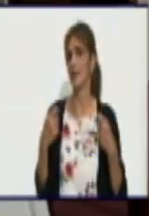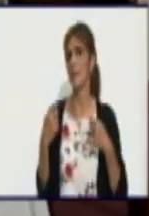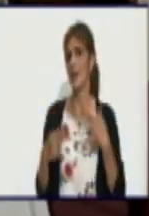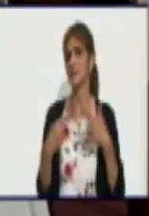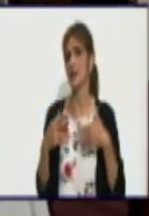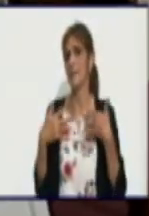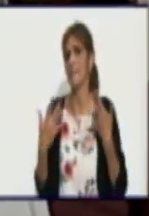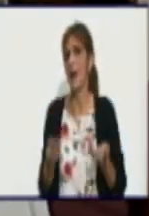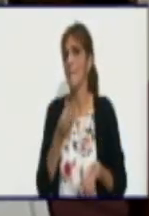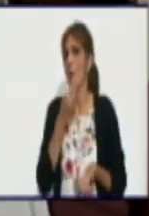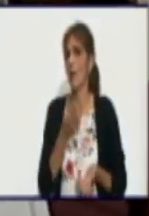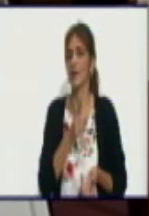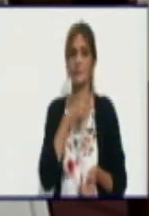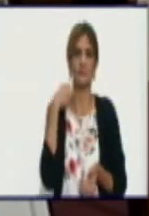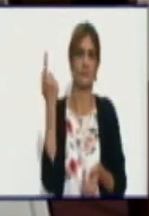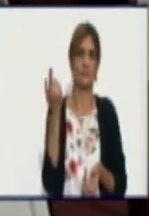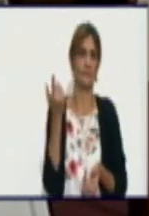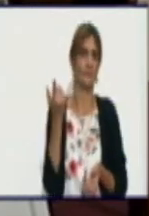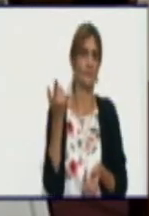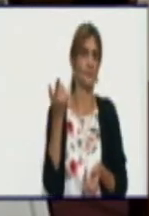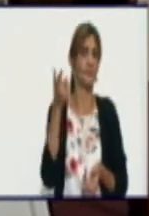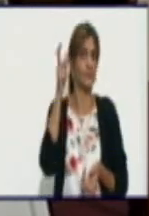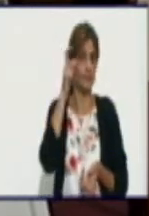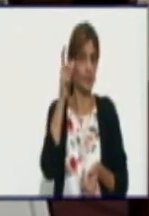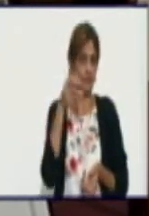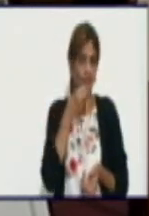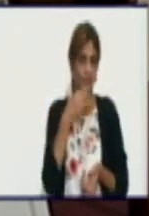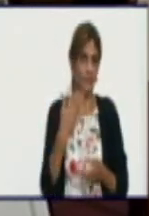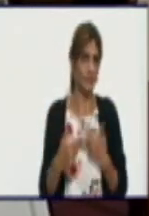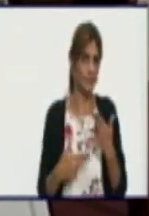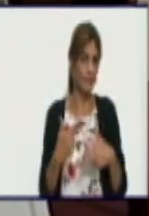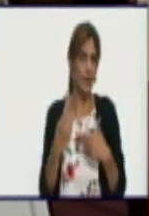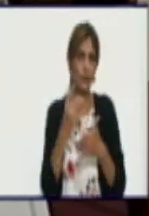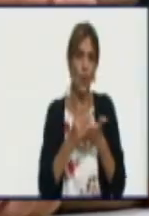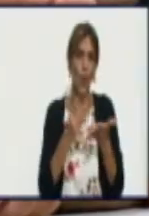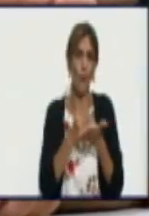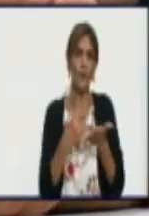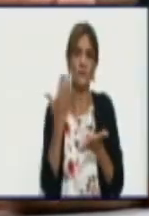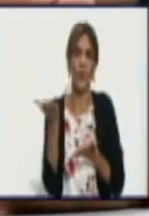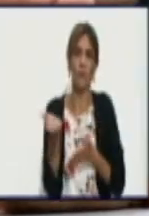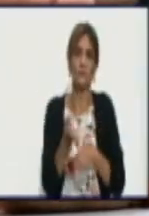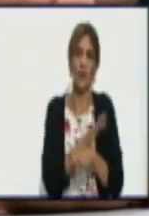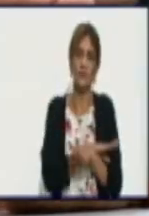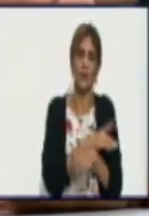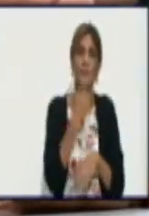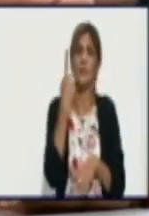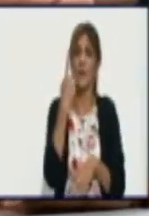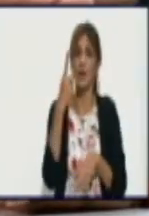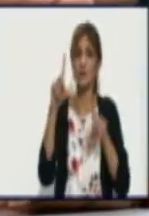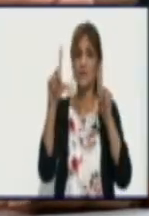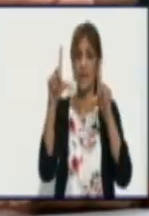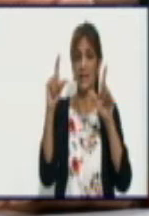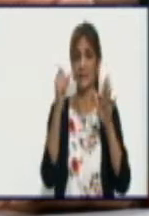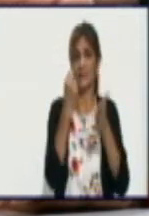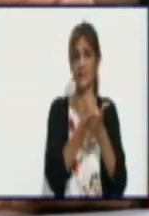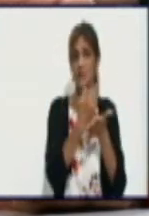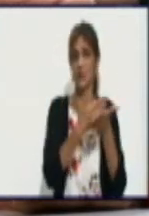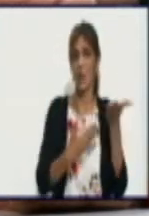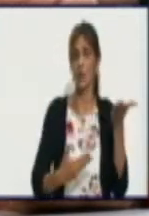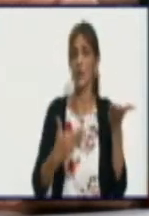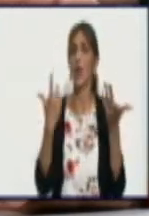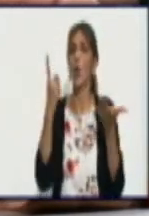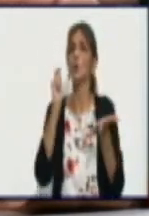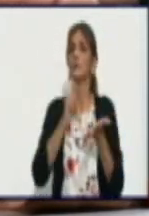¿Cuáles son los documentos que tienen que solicitar los productores? Bueno, el certifico del cumplimiento del contrato de leche,